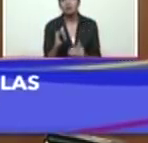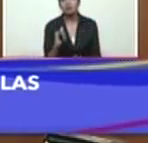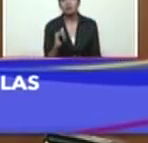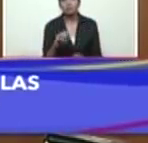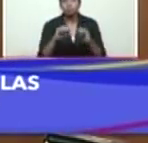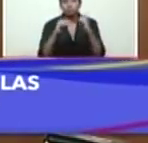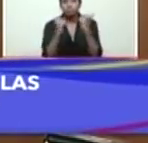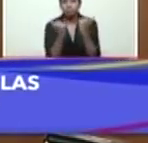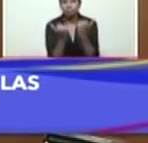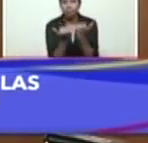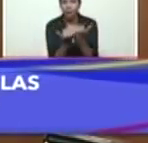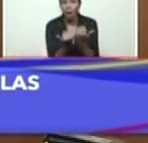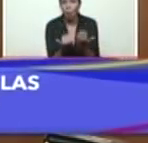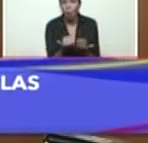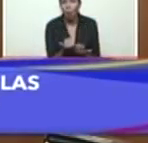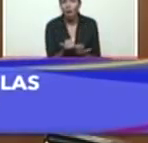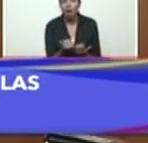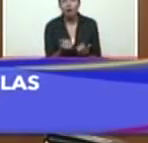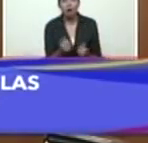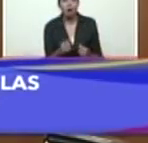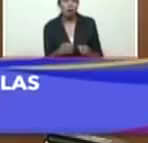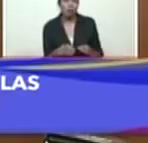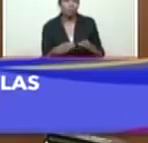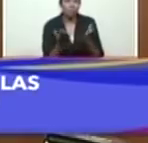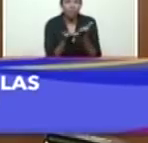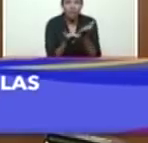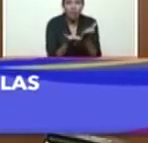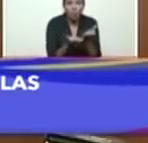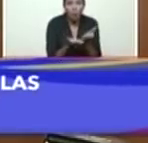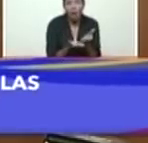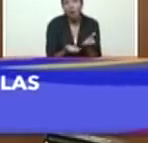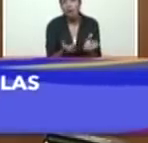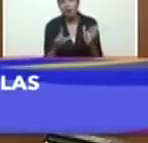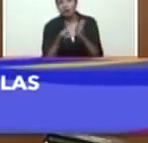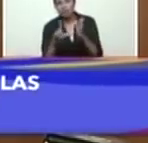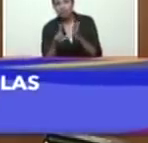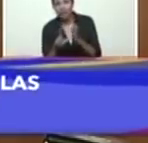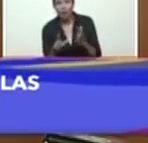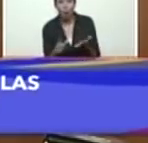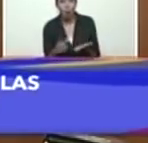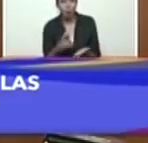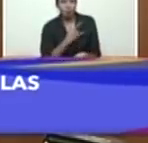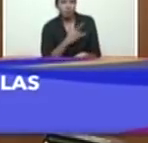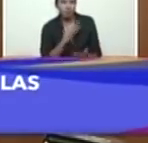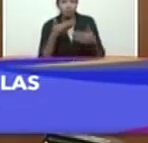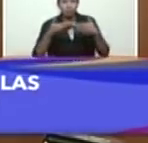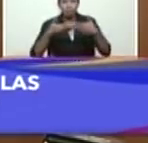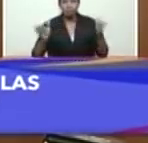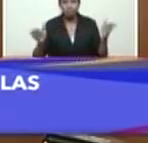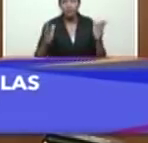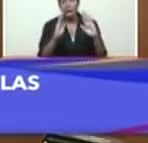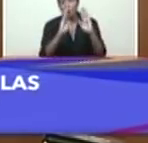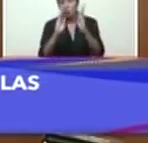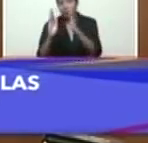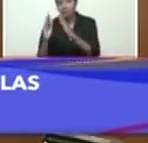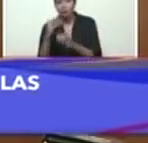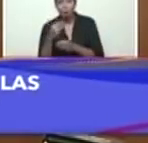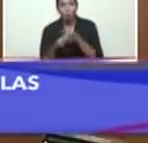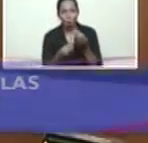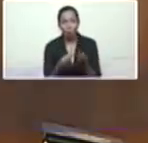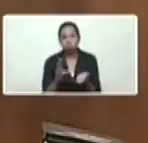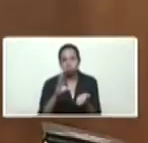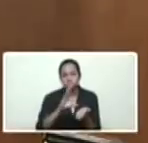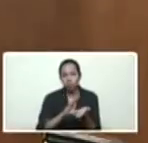de nuestros colegios, liceos, escuelas y universidades abiertas en coordinación como centro de comunidad